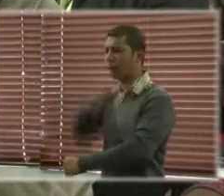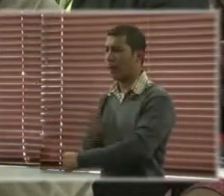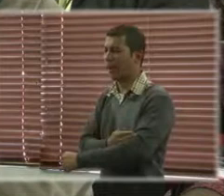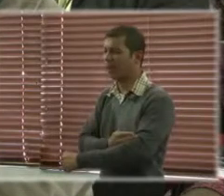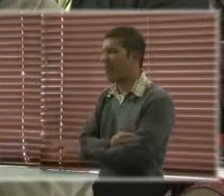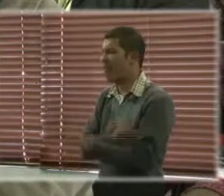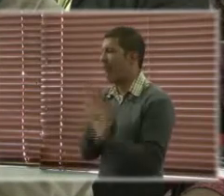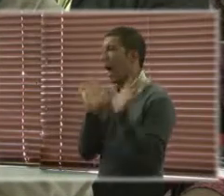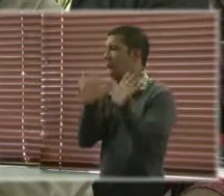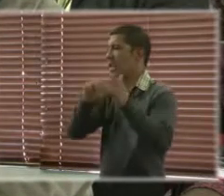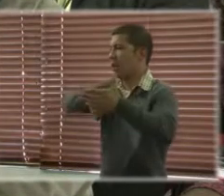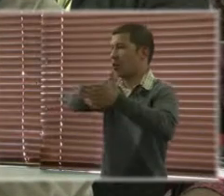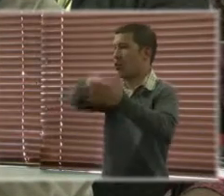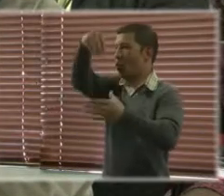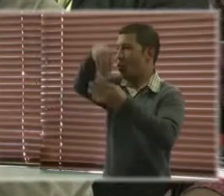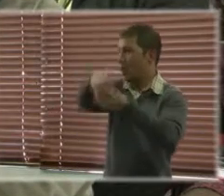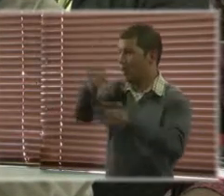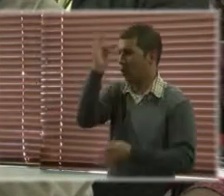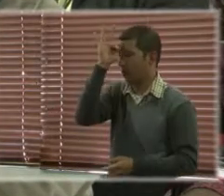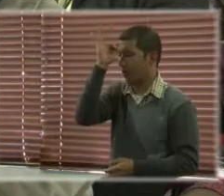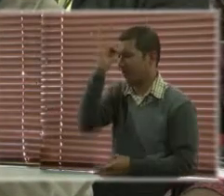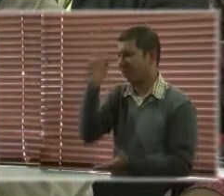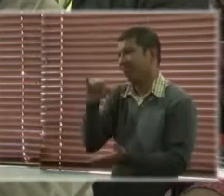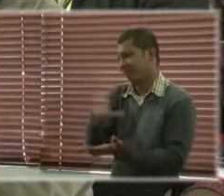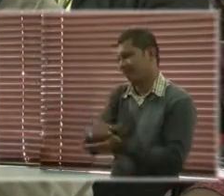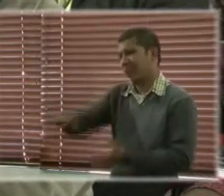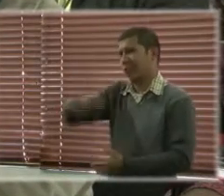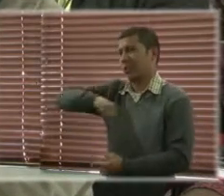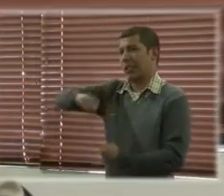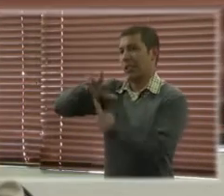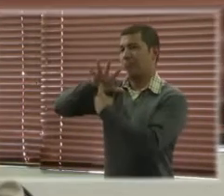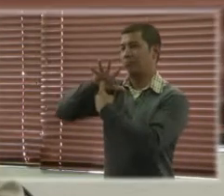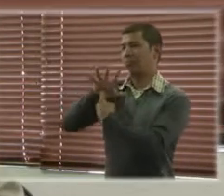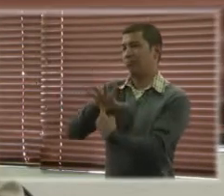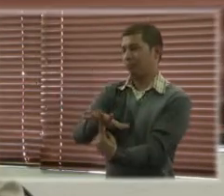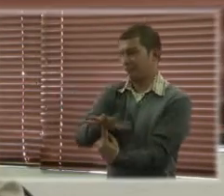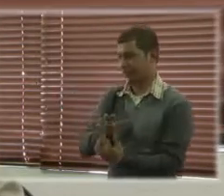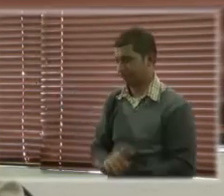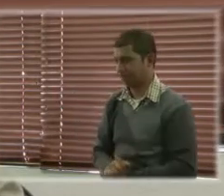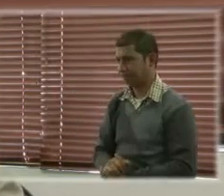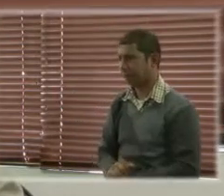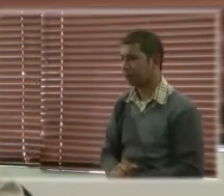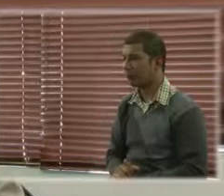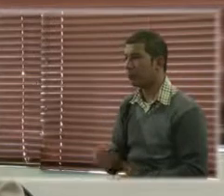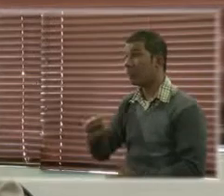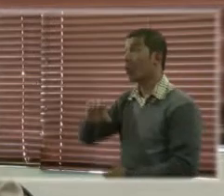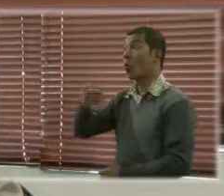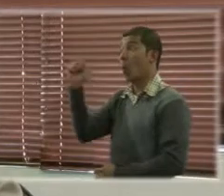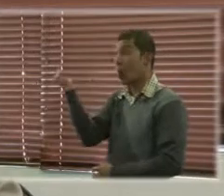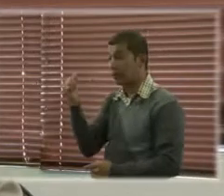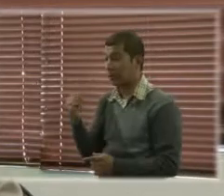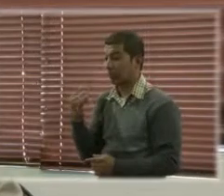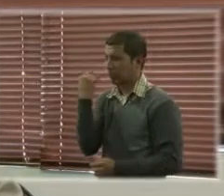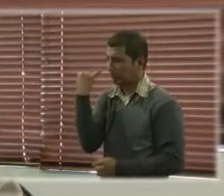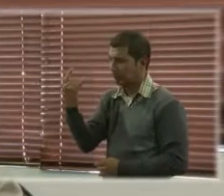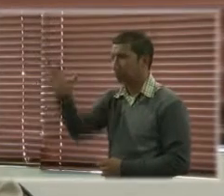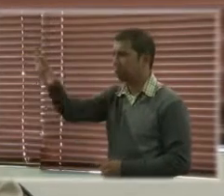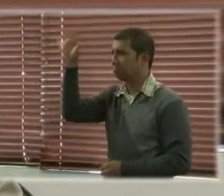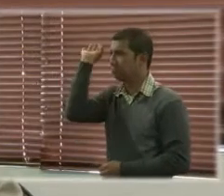Así que se da una serie de situaciones ahí violatorias de los derechos. Otra práctica muy interesante también